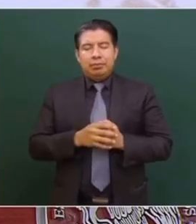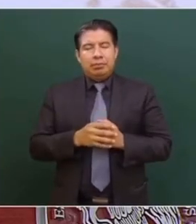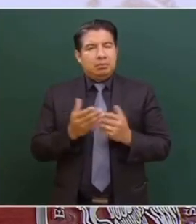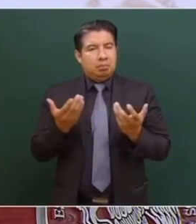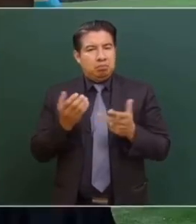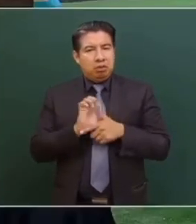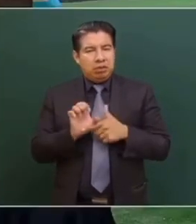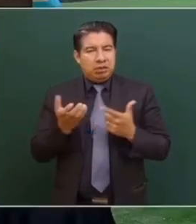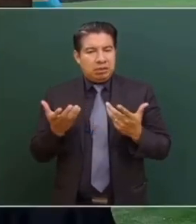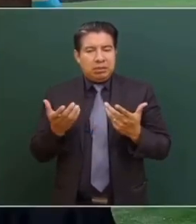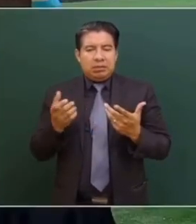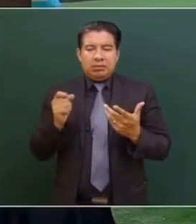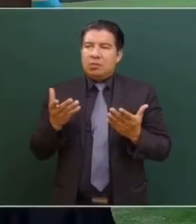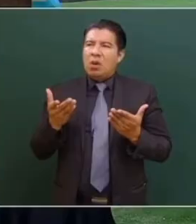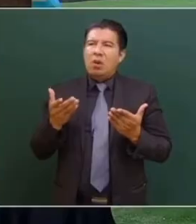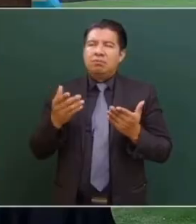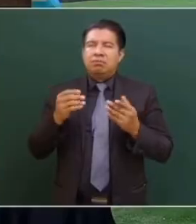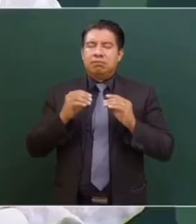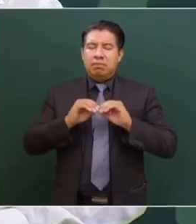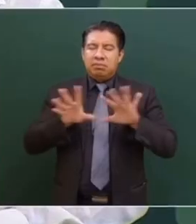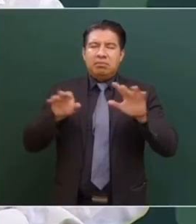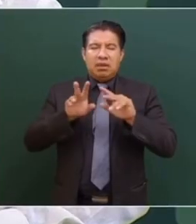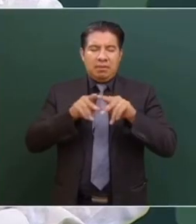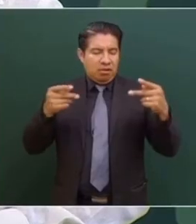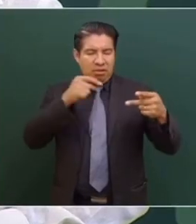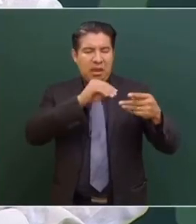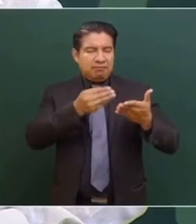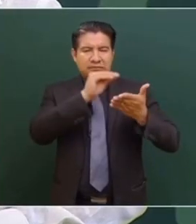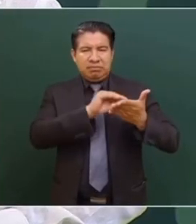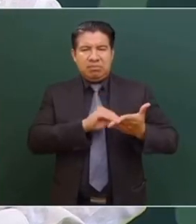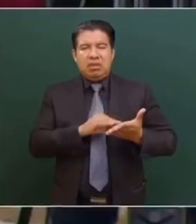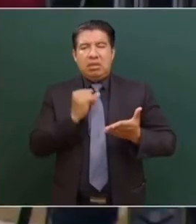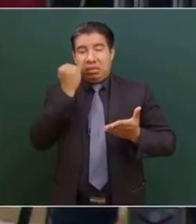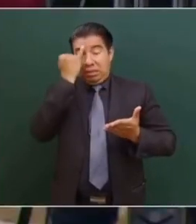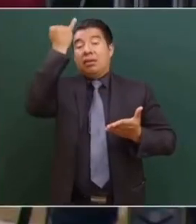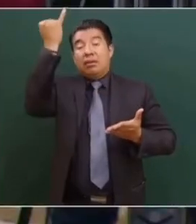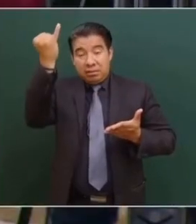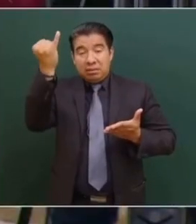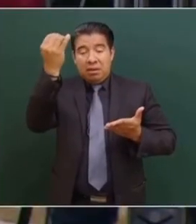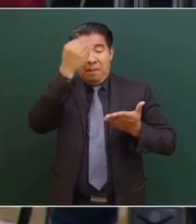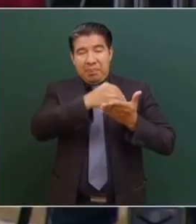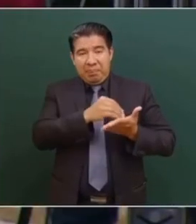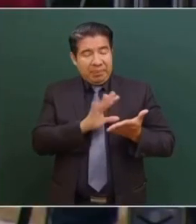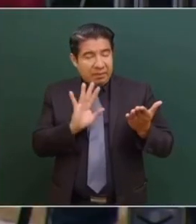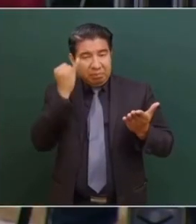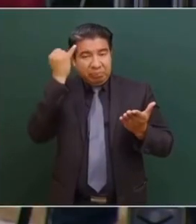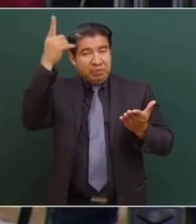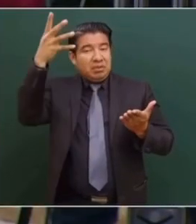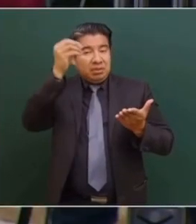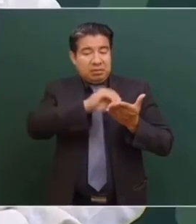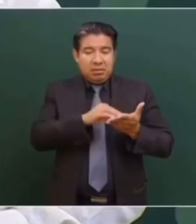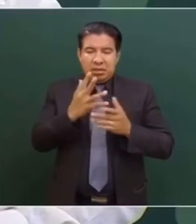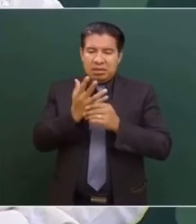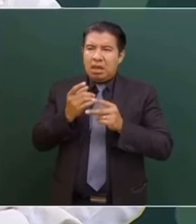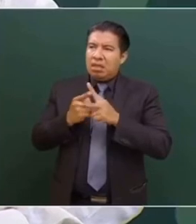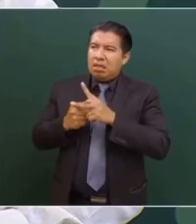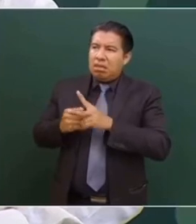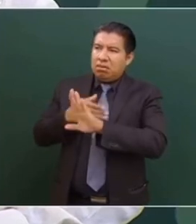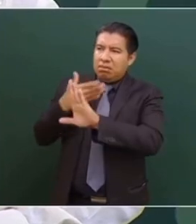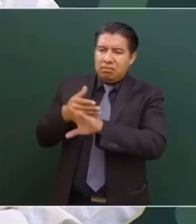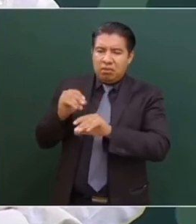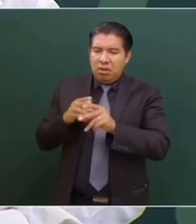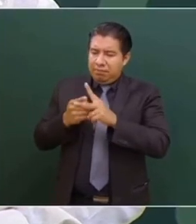Entonces, muchas notas de tu periódico son inventadas. ¿Pero es un ataque contabilizar el número de activistas que las esperado presenta? No, es que